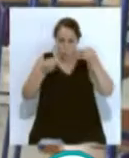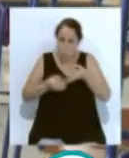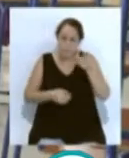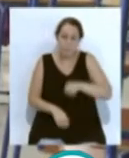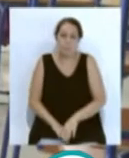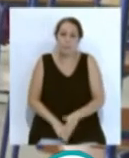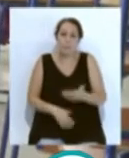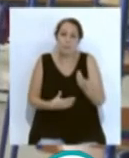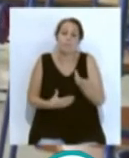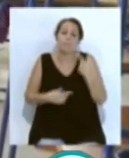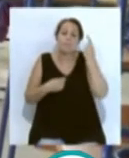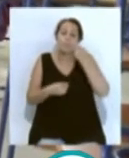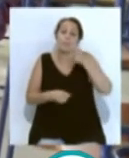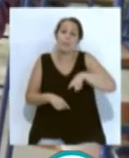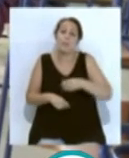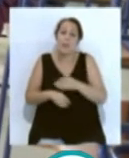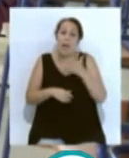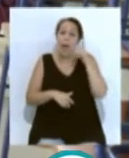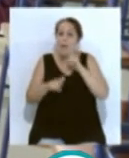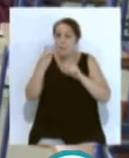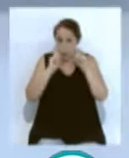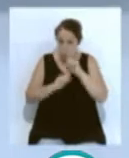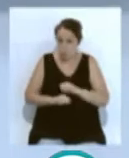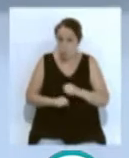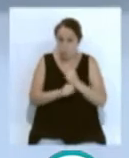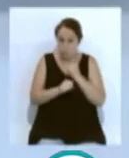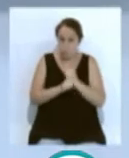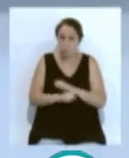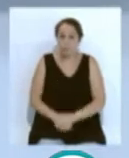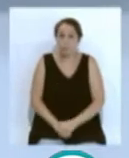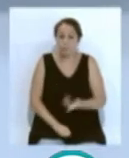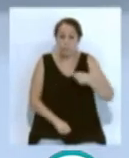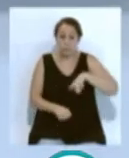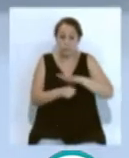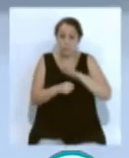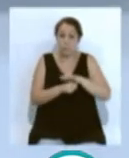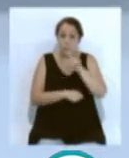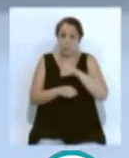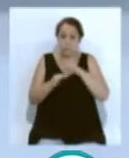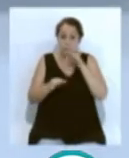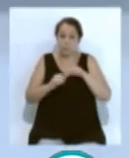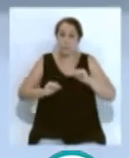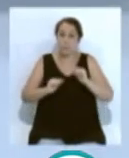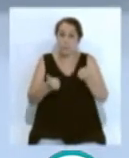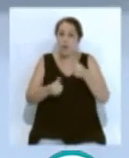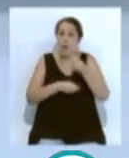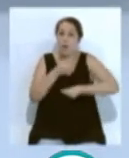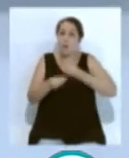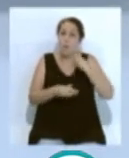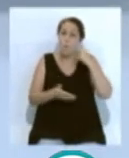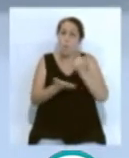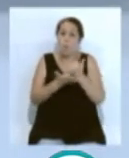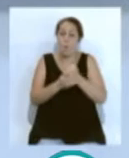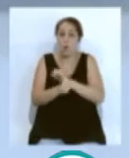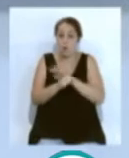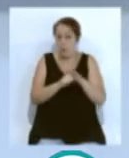Así que vamos a intentar también trabajar los afectos. Y también este martes 1 de septiembre han comenzado a realizarse las pruebas